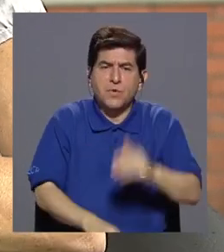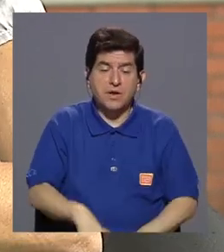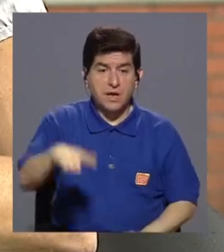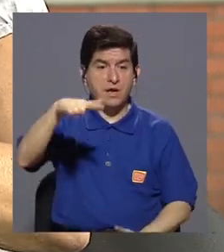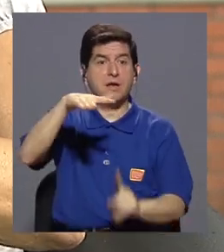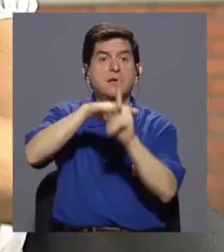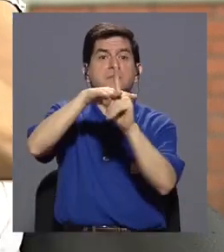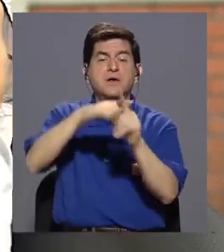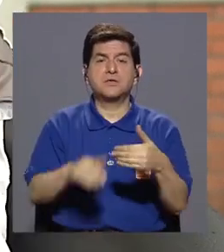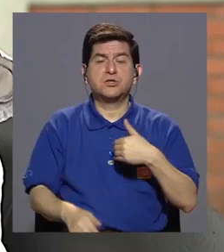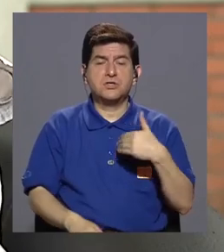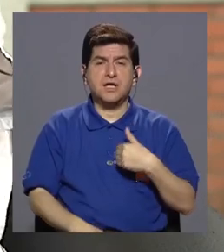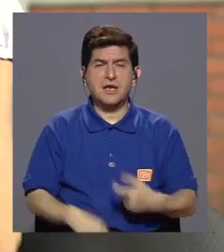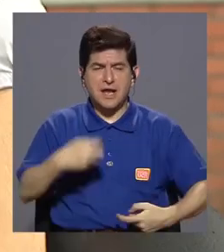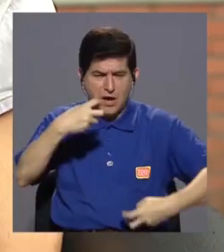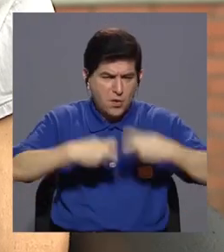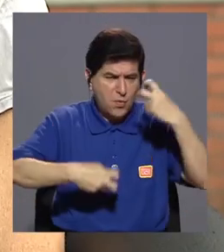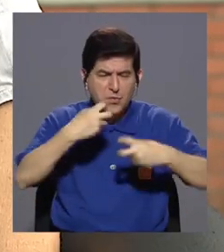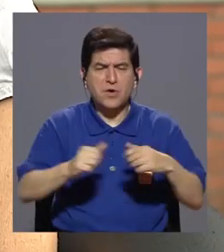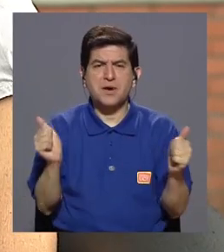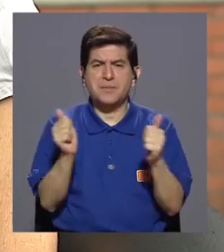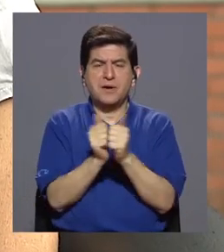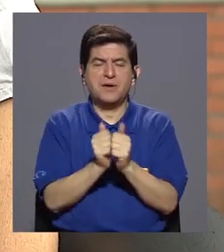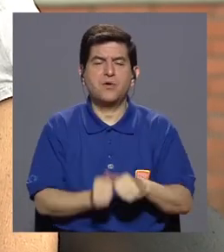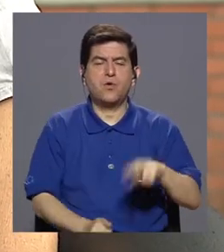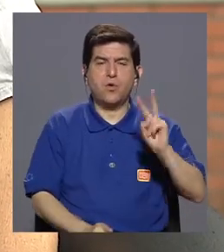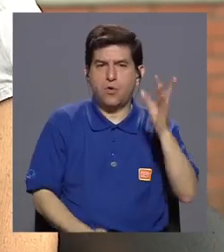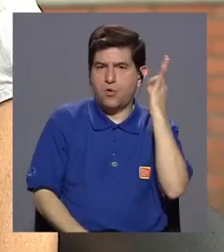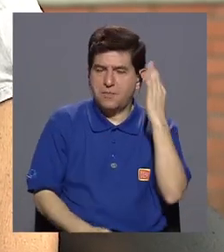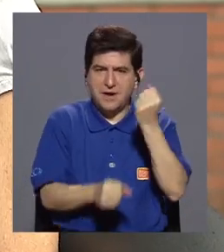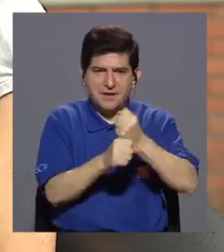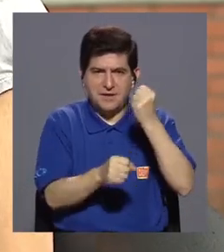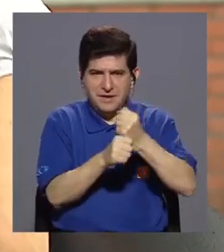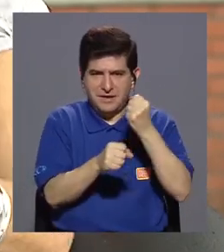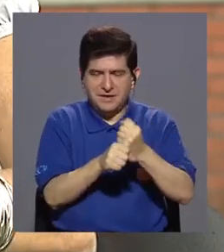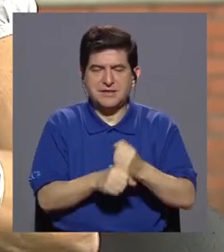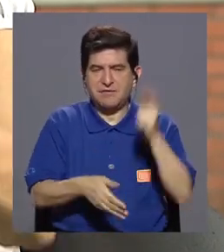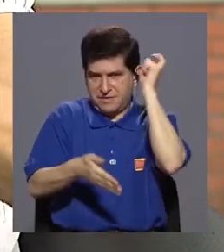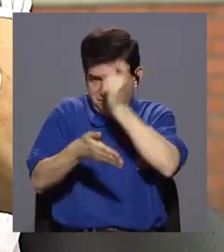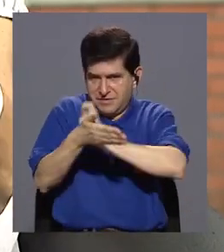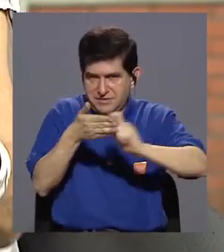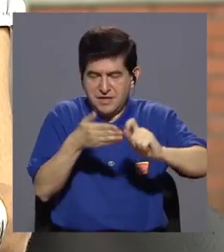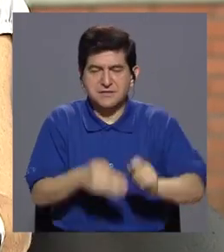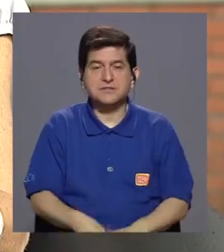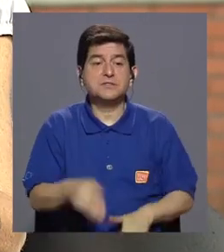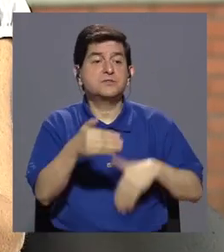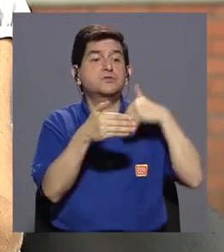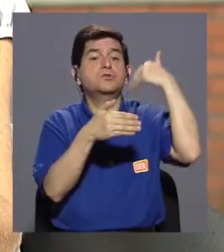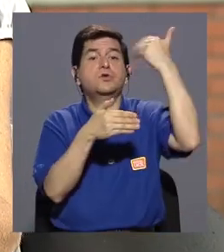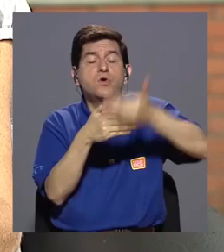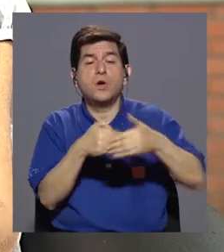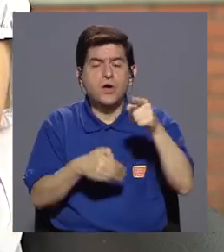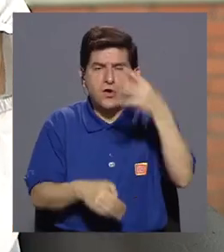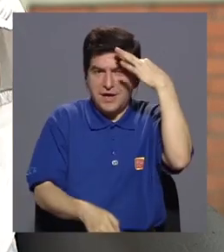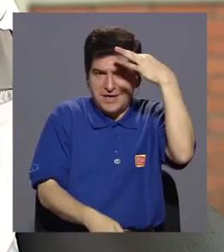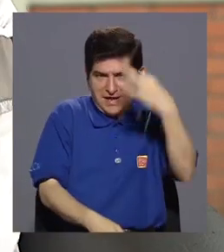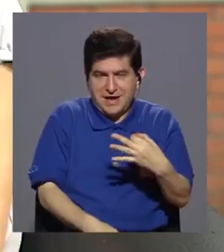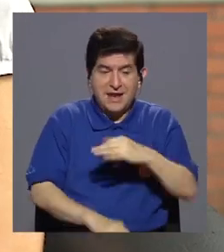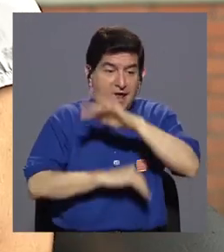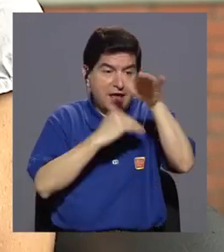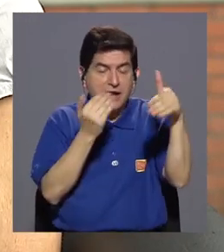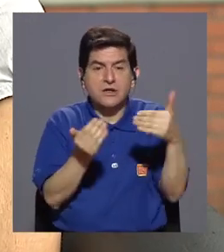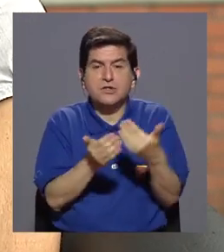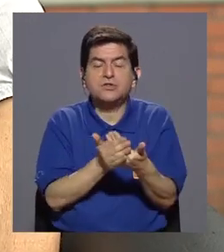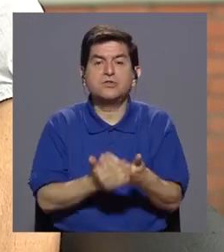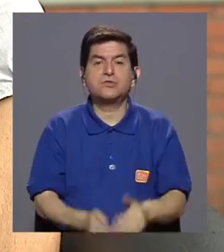que tenía un conflicto con la compañera con la que hacía la tesis. De ahí salió más adelante que ella consideraba que todo